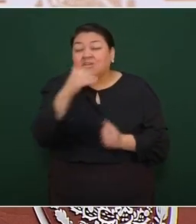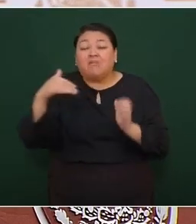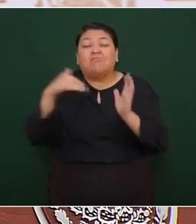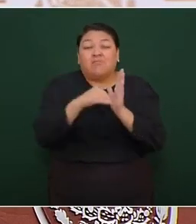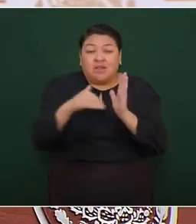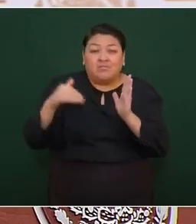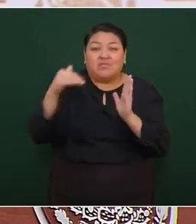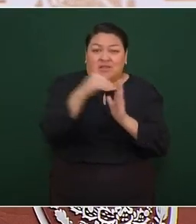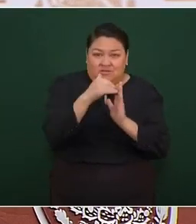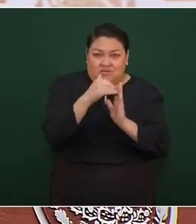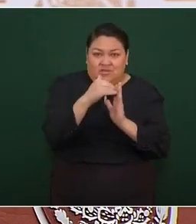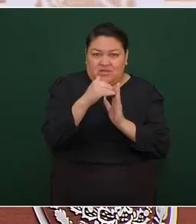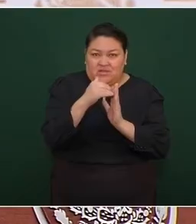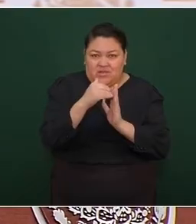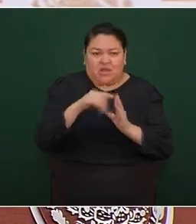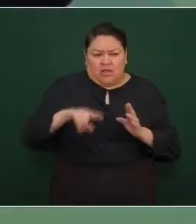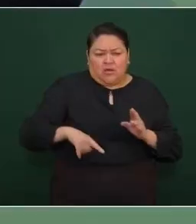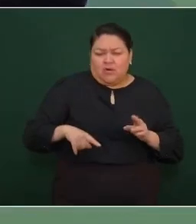desde luego